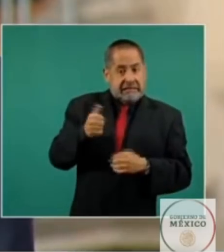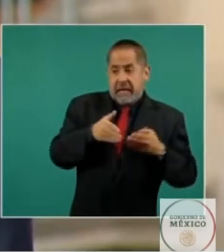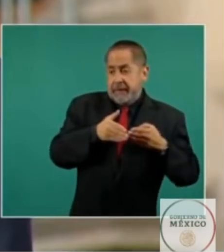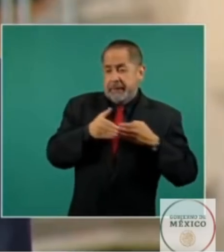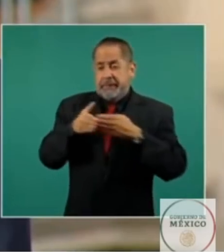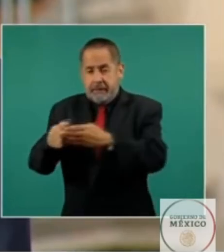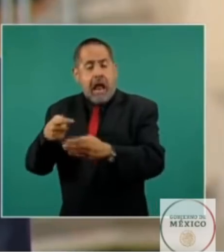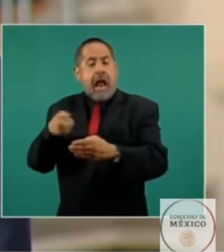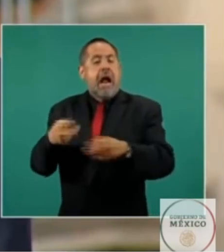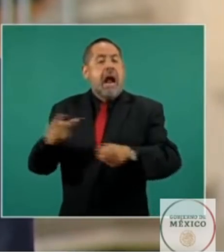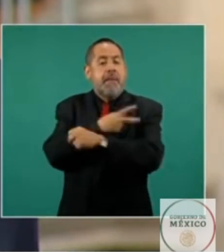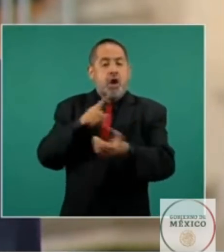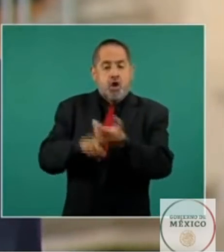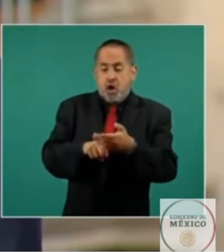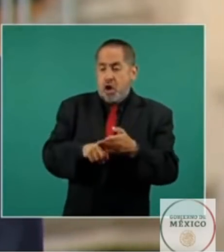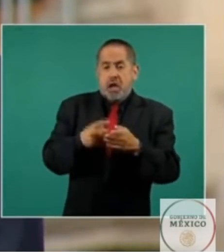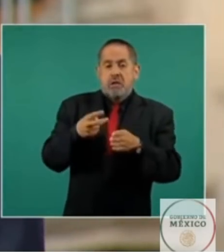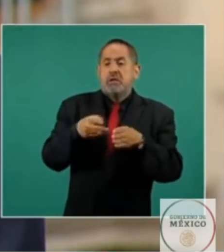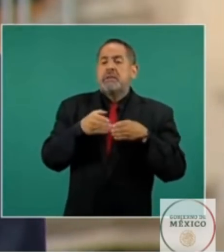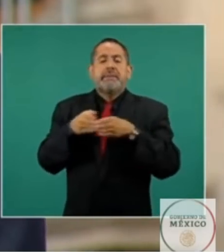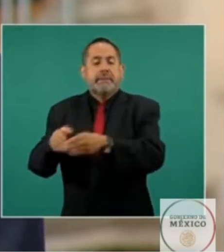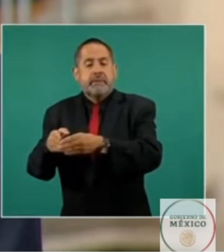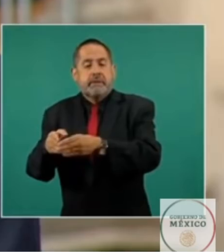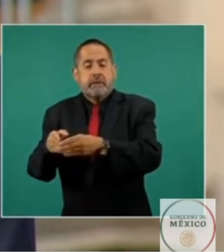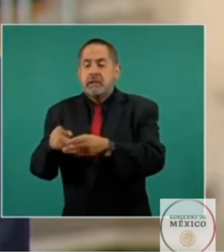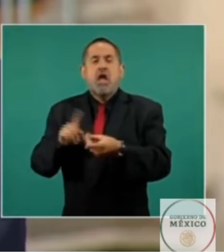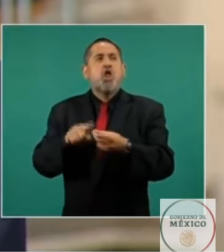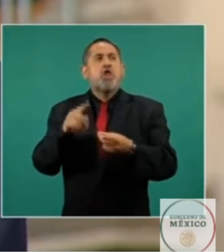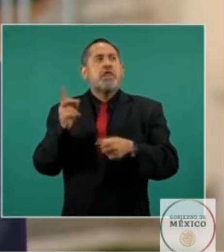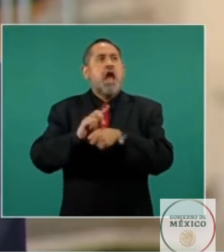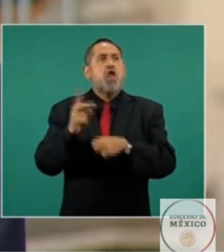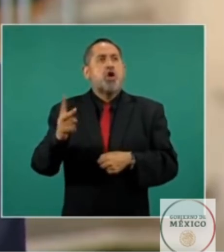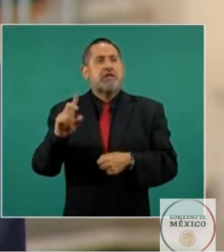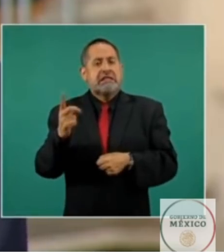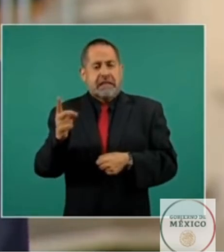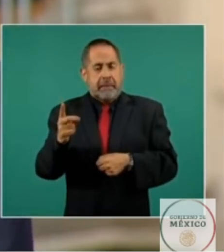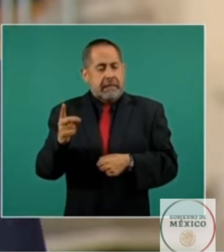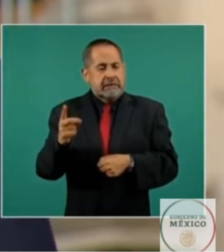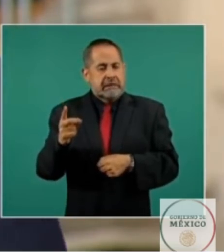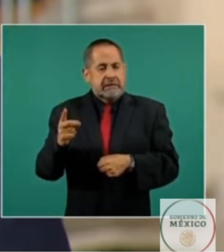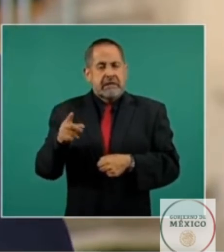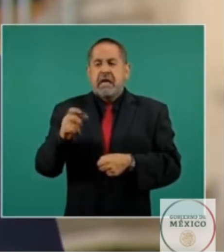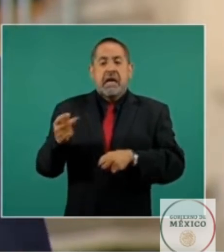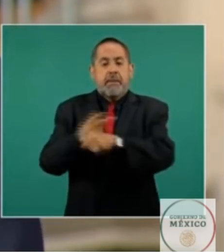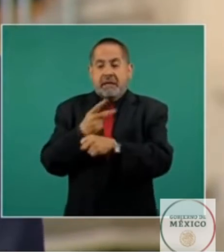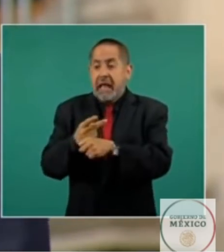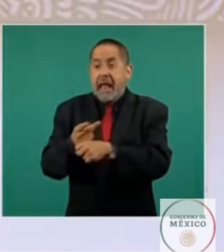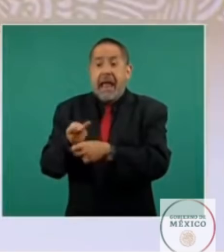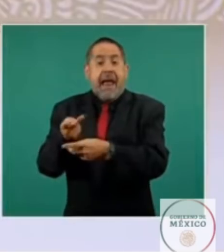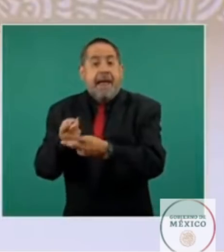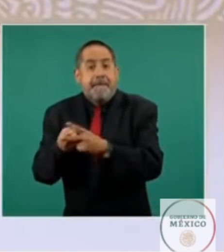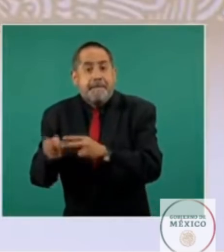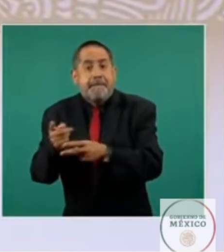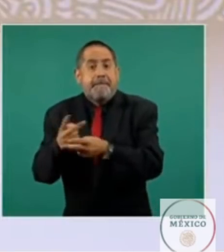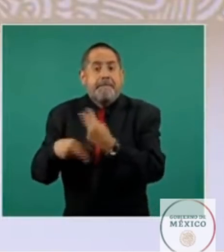histórica embarcación descendió siete días después el 2 de diciembre el recién nacido ejército reverde que